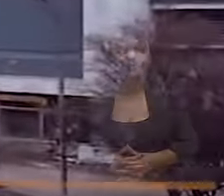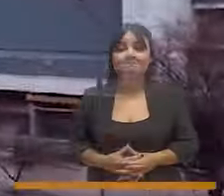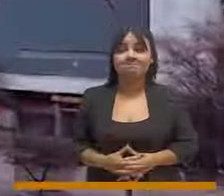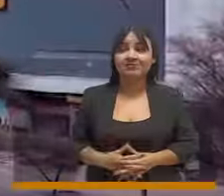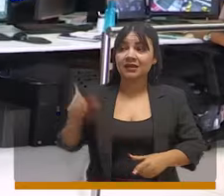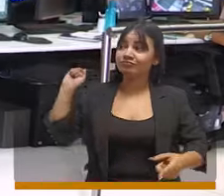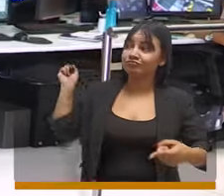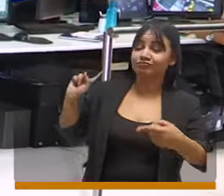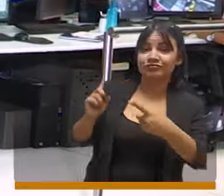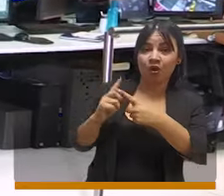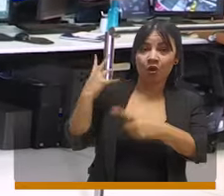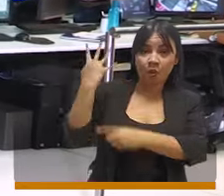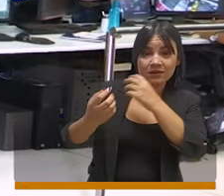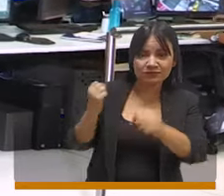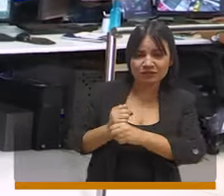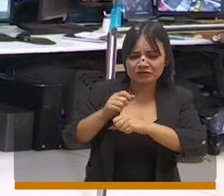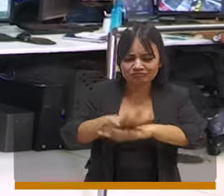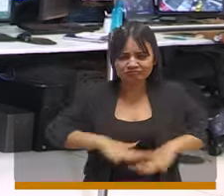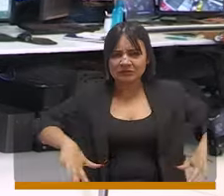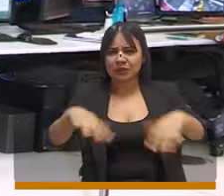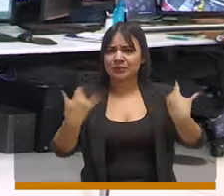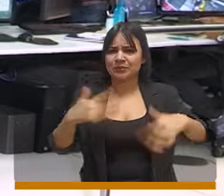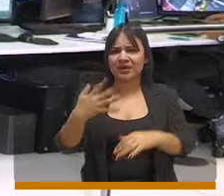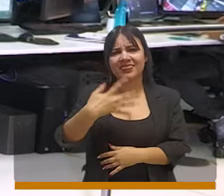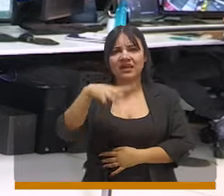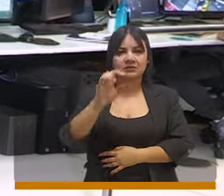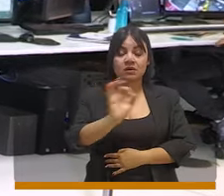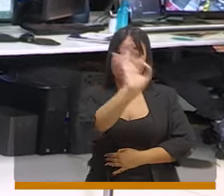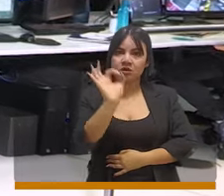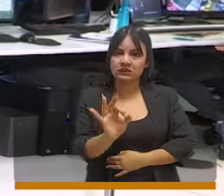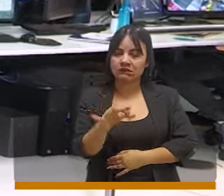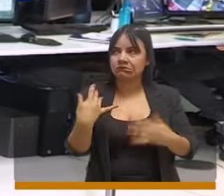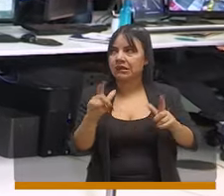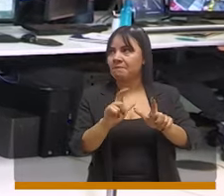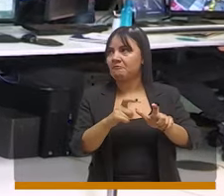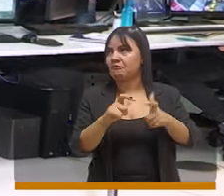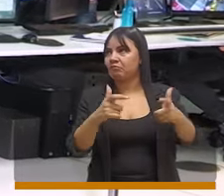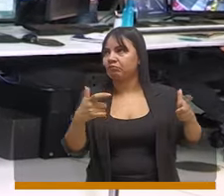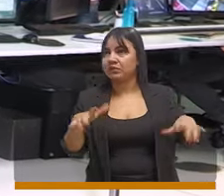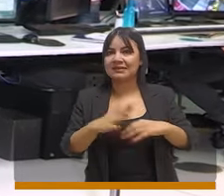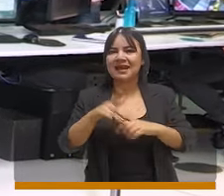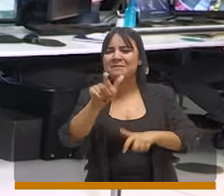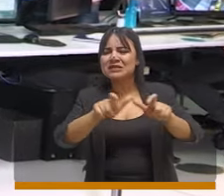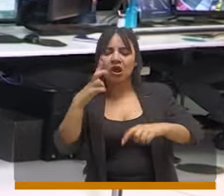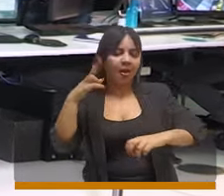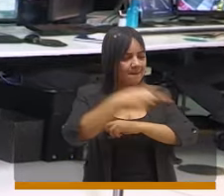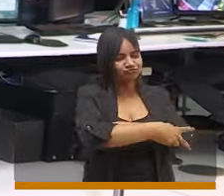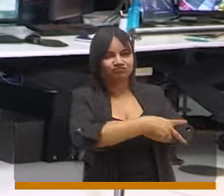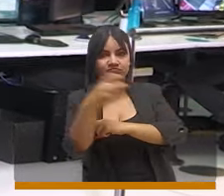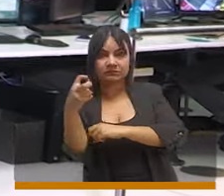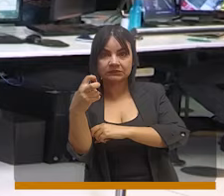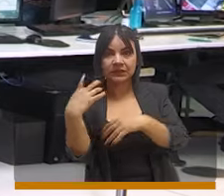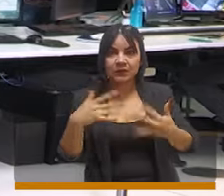En los últimos cuatro años de la ciudad se tuvo un aumento de casi un 19% en lo que tiene que ver con el hurto a personas.